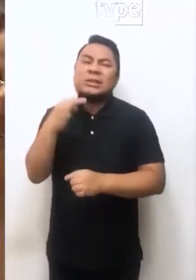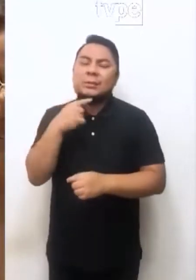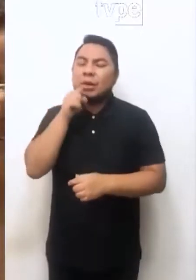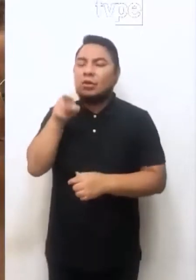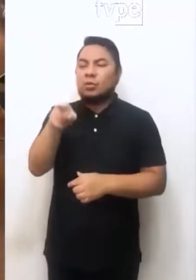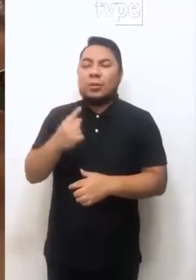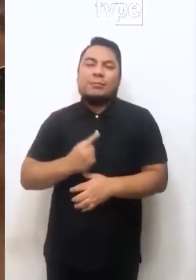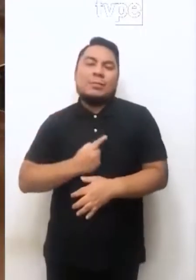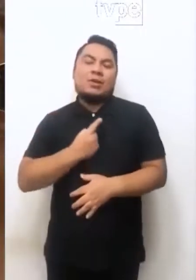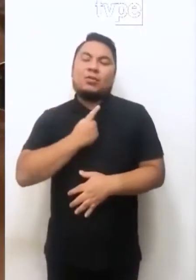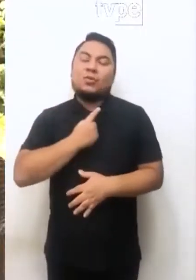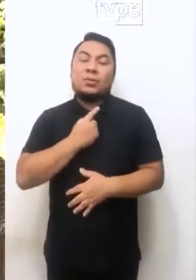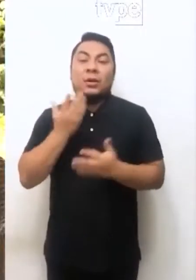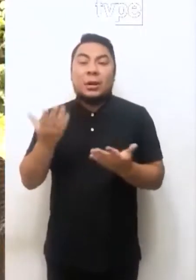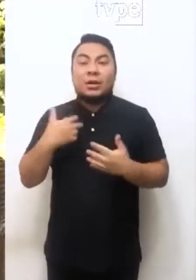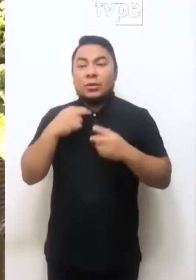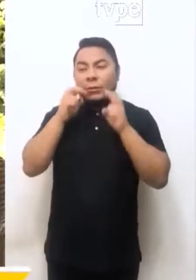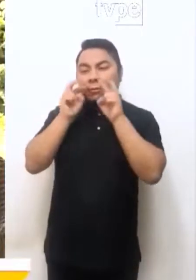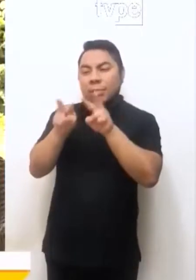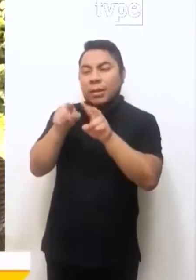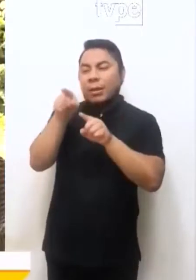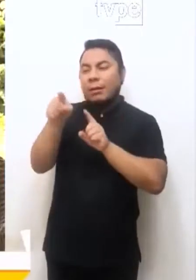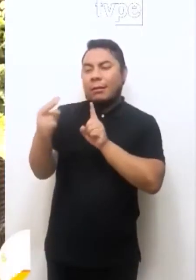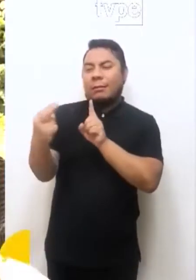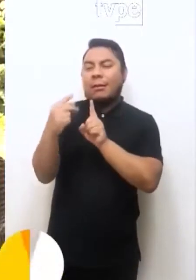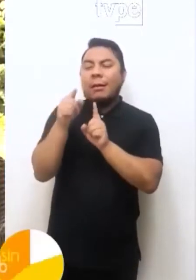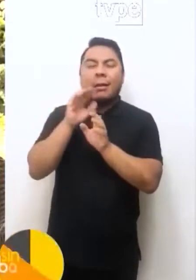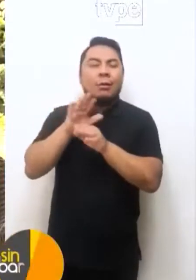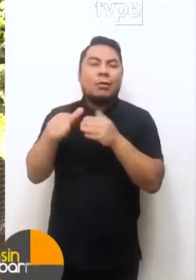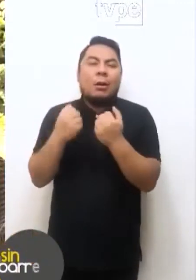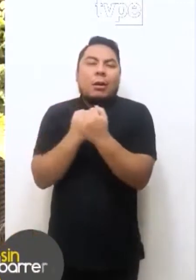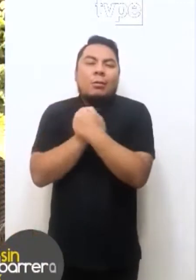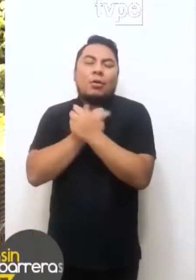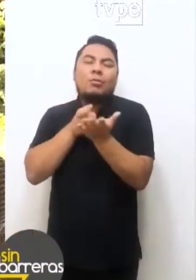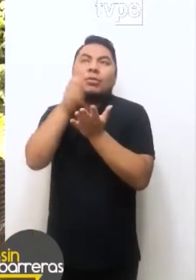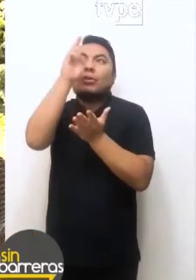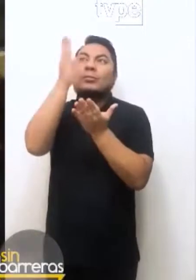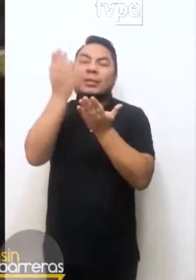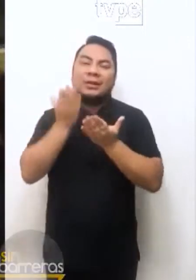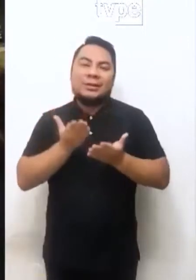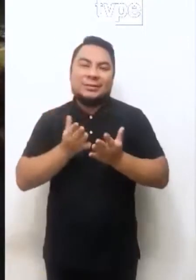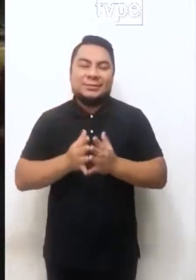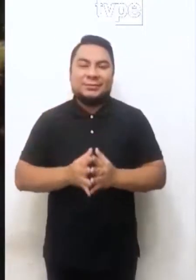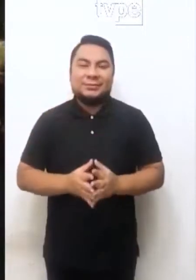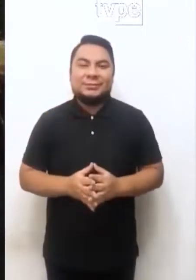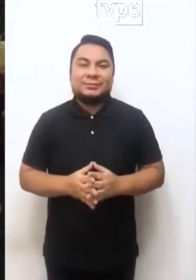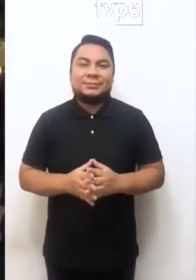es mi orgullo, que veo plasmada en ella el amor puro que Dios me ha mandado.